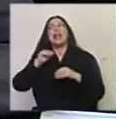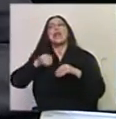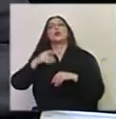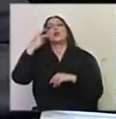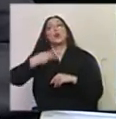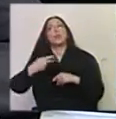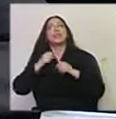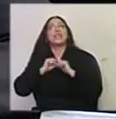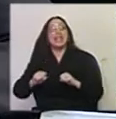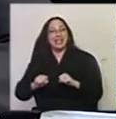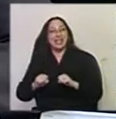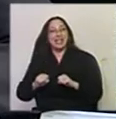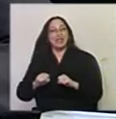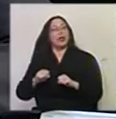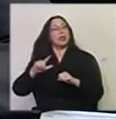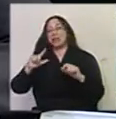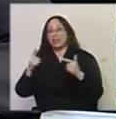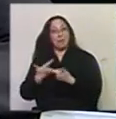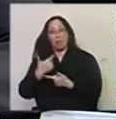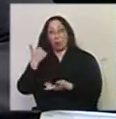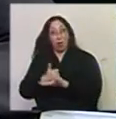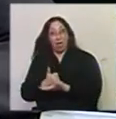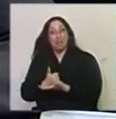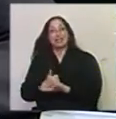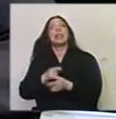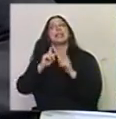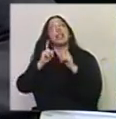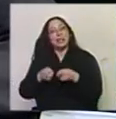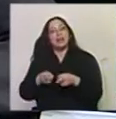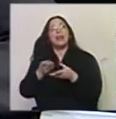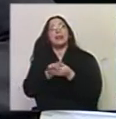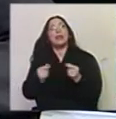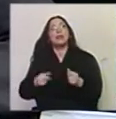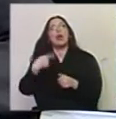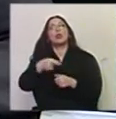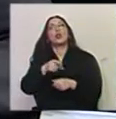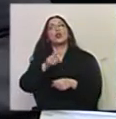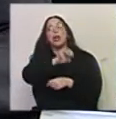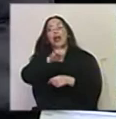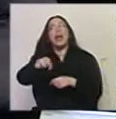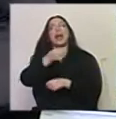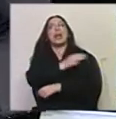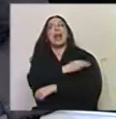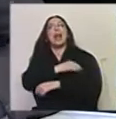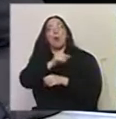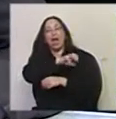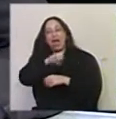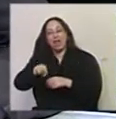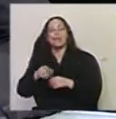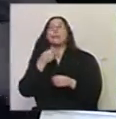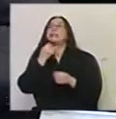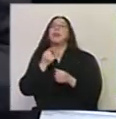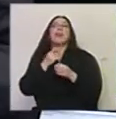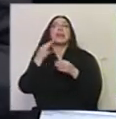o de subsecretaria que hoy tampoco existe, también van a desaparecer otros cargos que hoy sí están. Por ejemplo, y por no entrar en muchos más